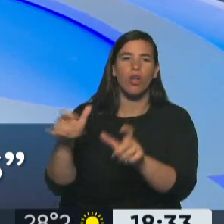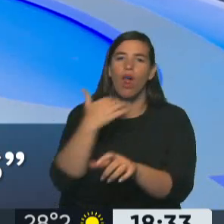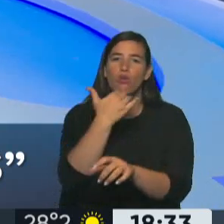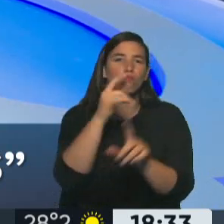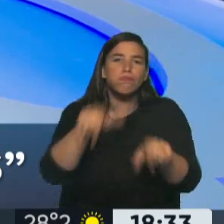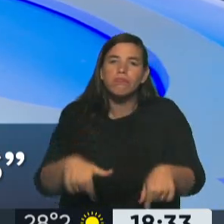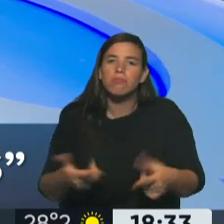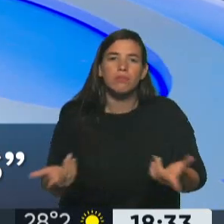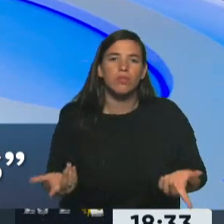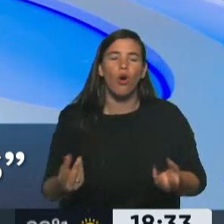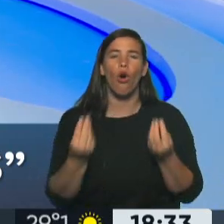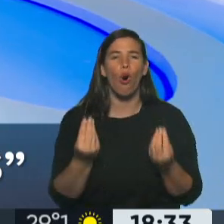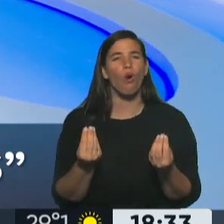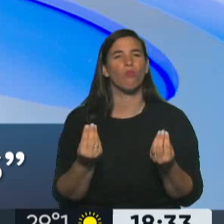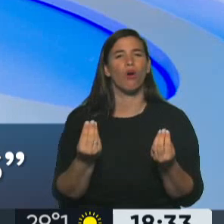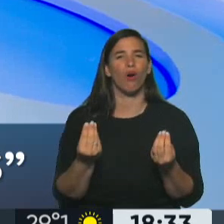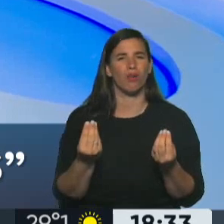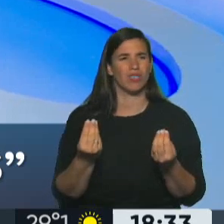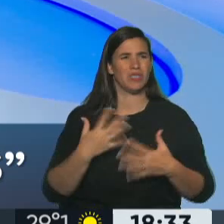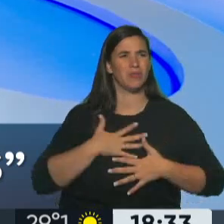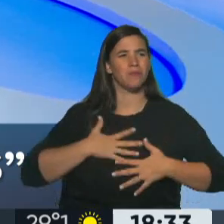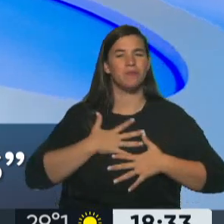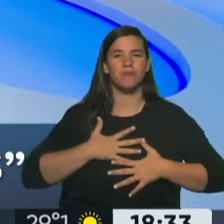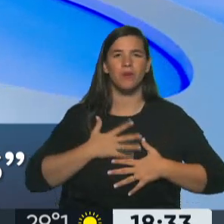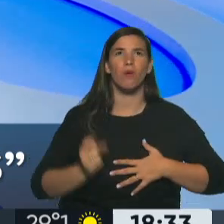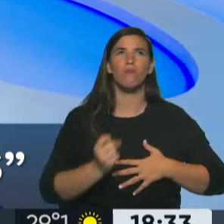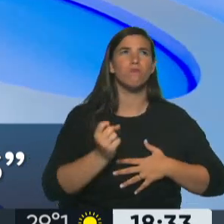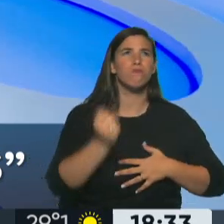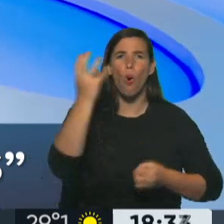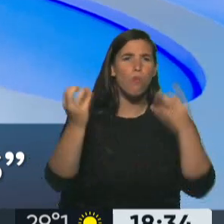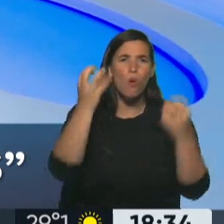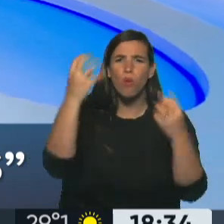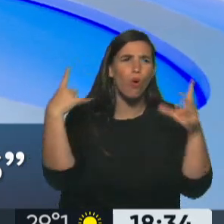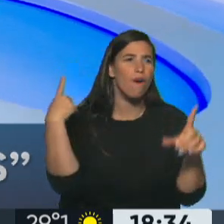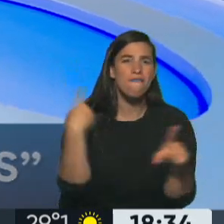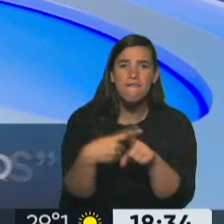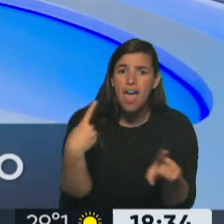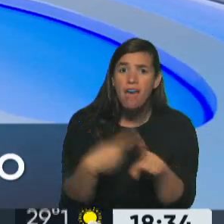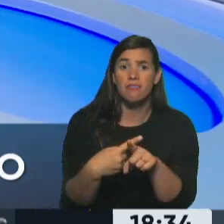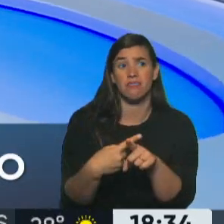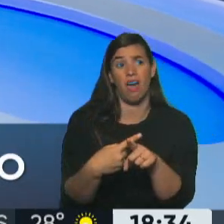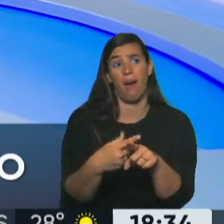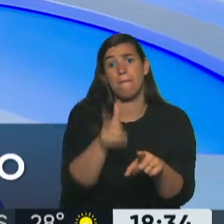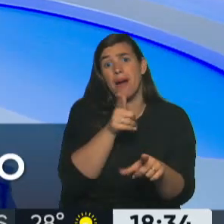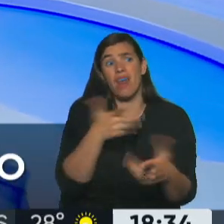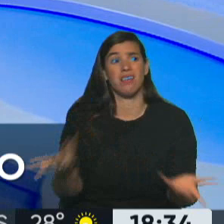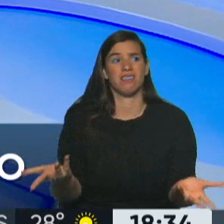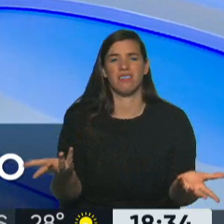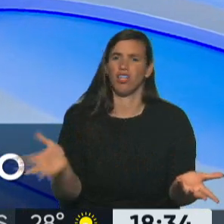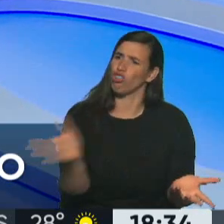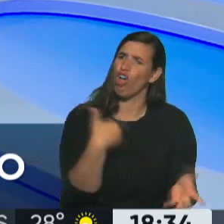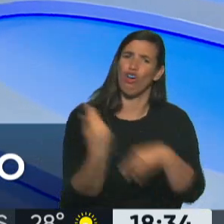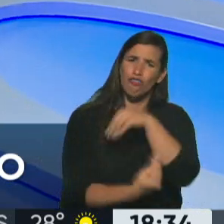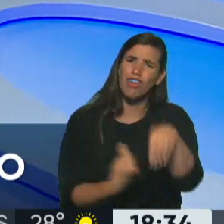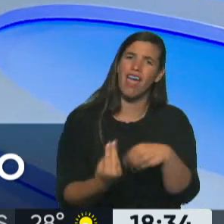cómo puede afectar incluso al bienestar de las personas, ¿no? Porque la fiesta se supone que es para pasarlas en familia, poder